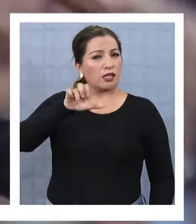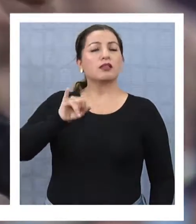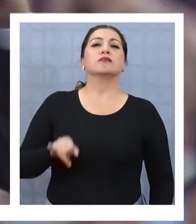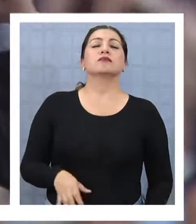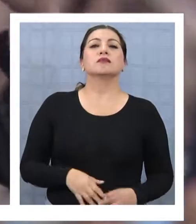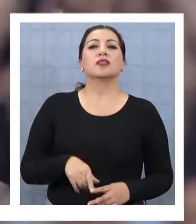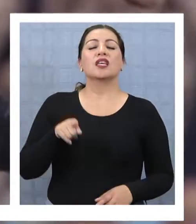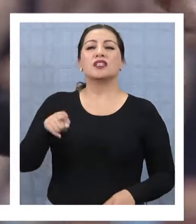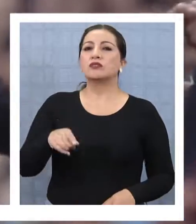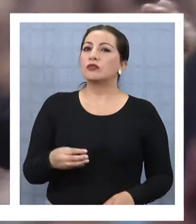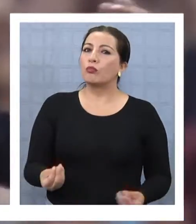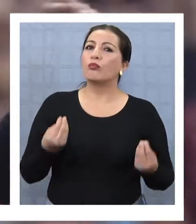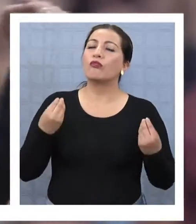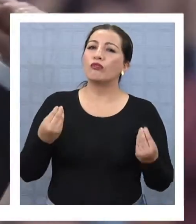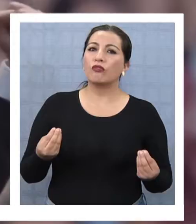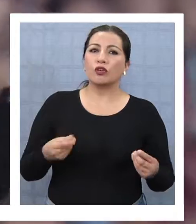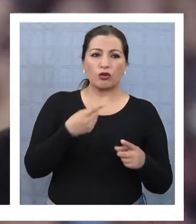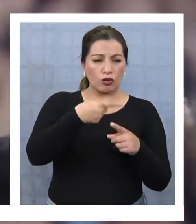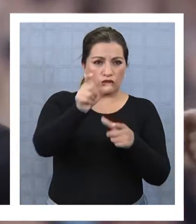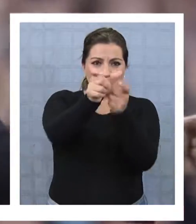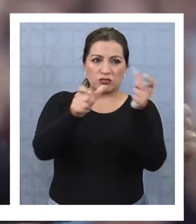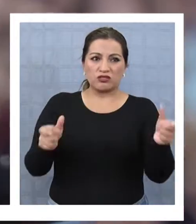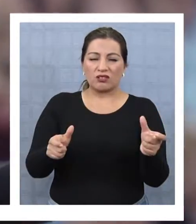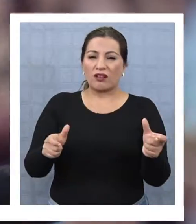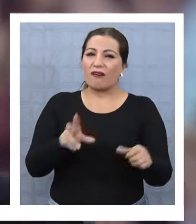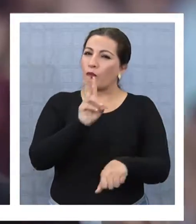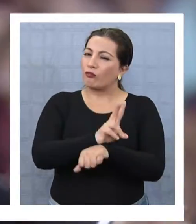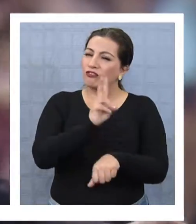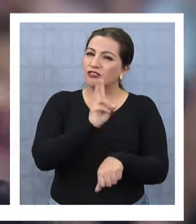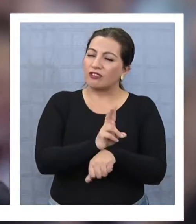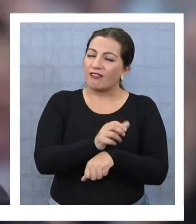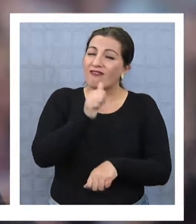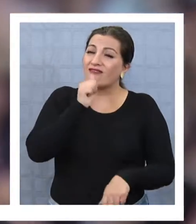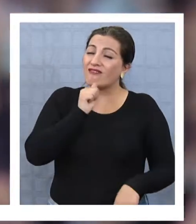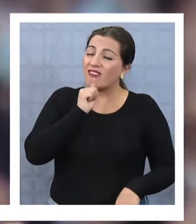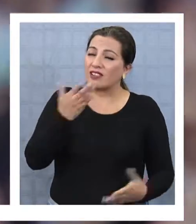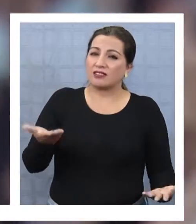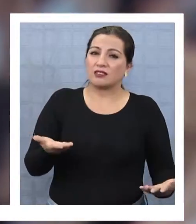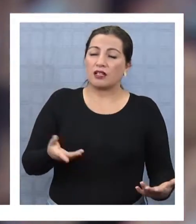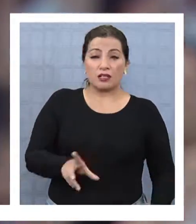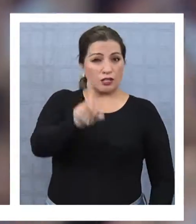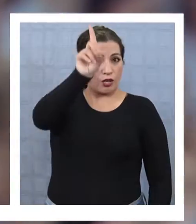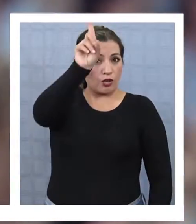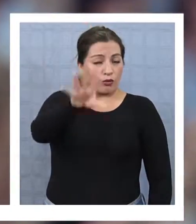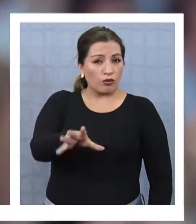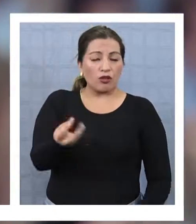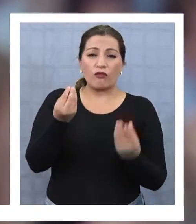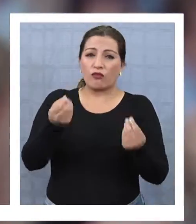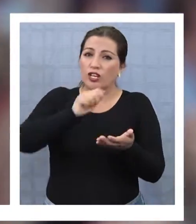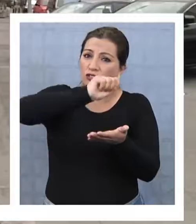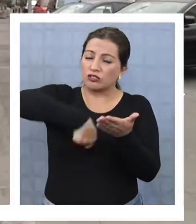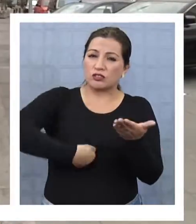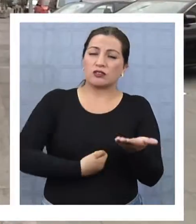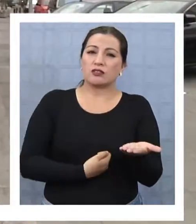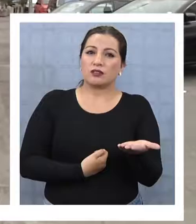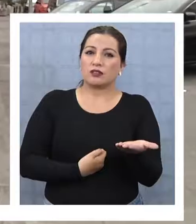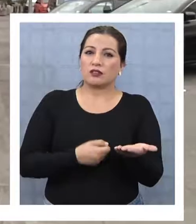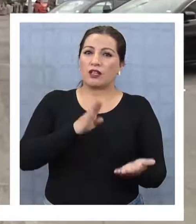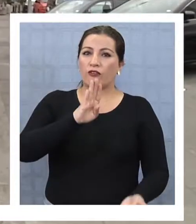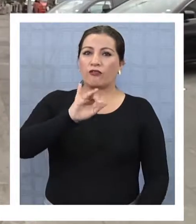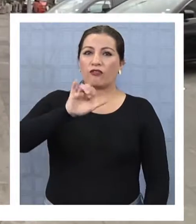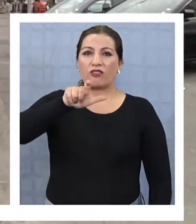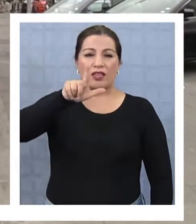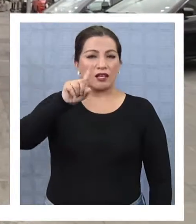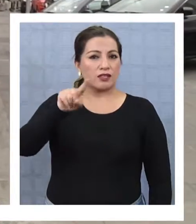Porque se ha improvisado mucho con otros entrenadores que no han dado resultados. En este caso, la única buena contratación que se hizo fue el